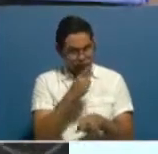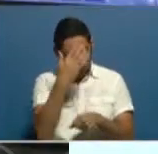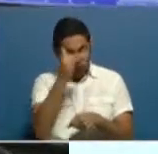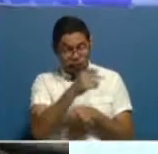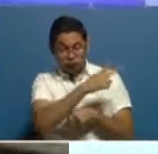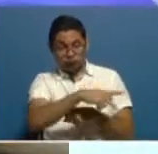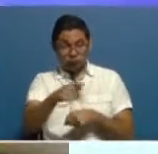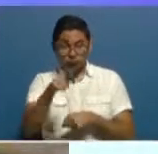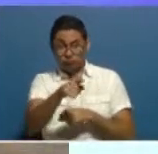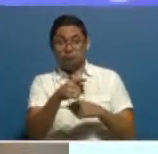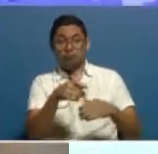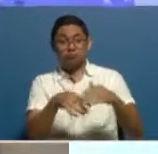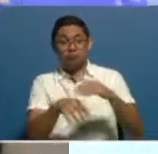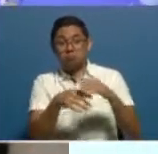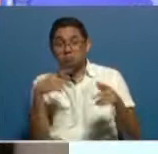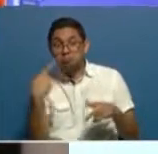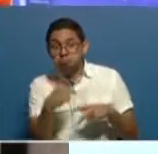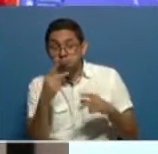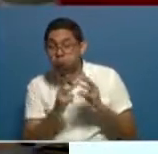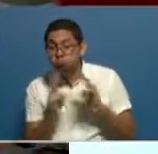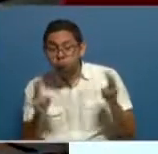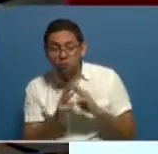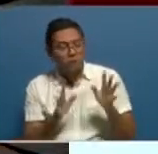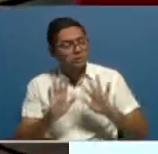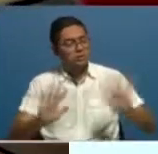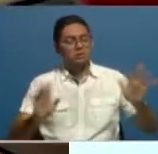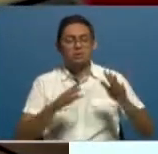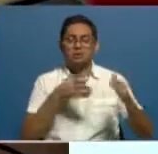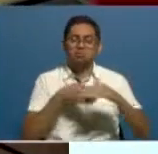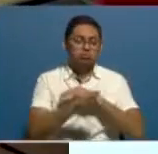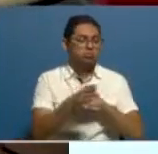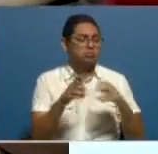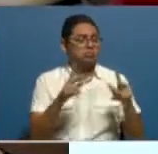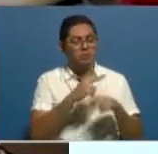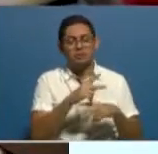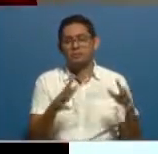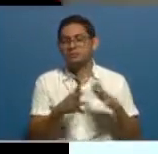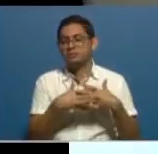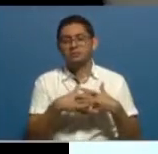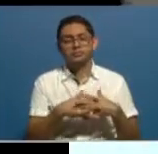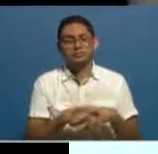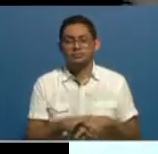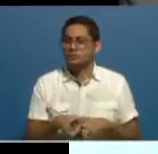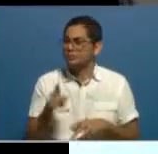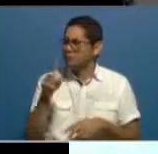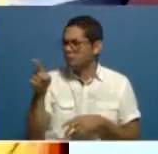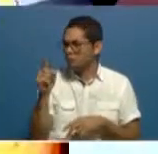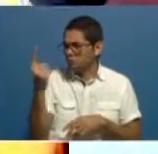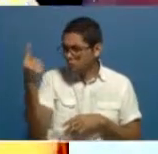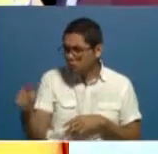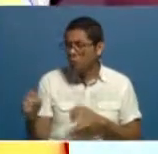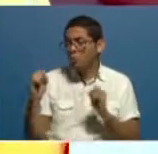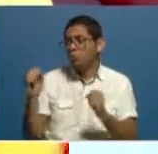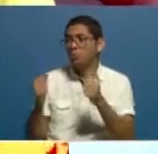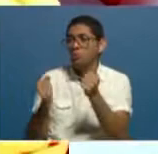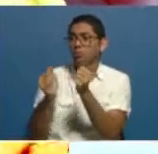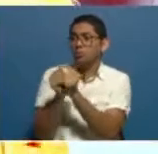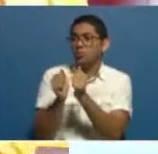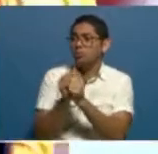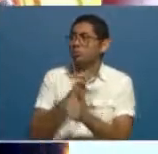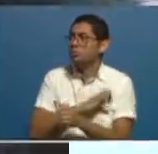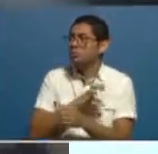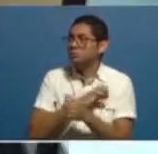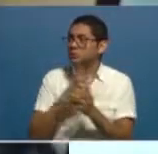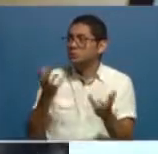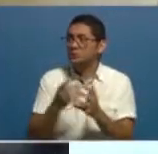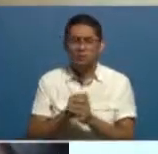riesgo eminente que puede haber para la población, cerramos entonces el área de playa. ¿Usted va a encontrar con el apoyo de la Policía Nacional en situaciones como esa de Darce? Sí,